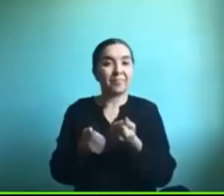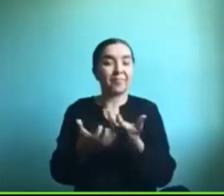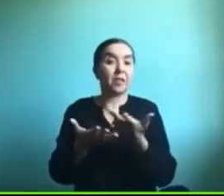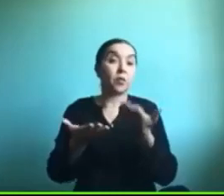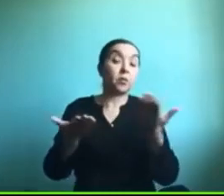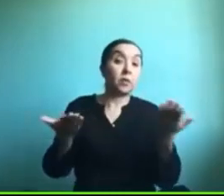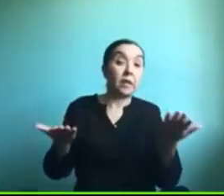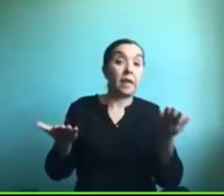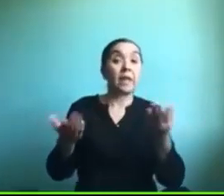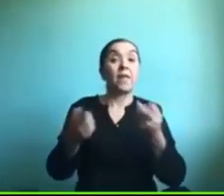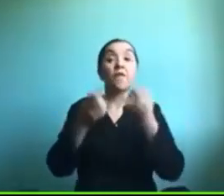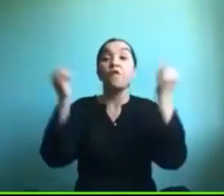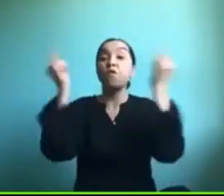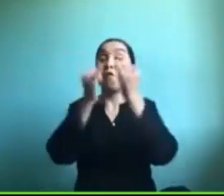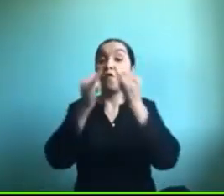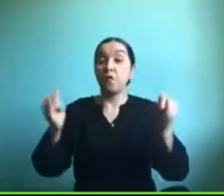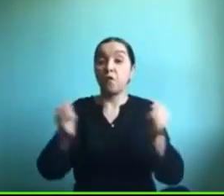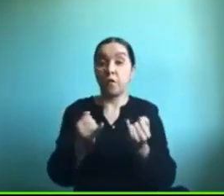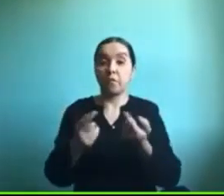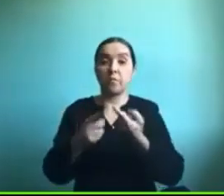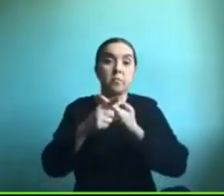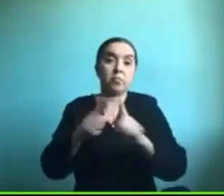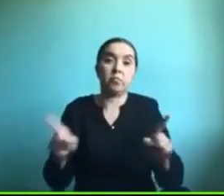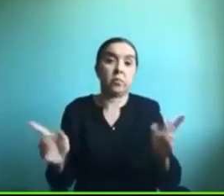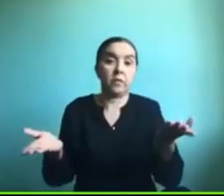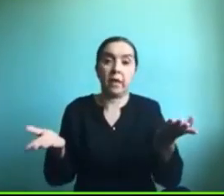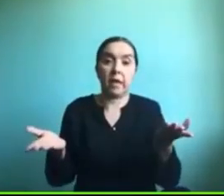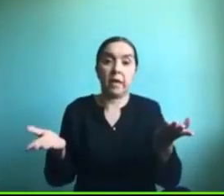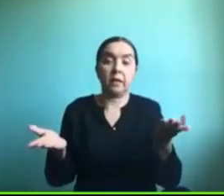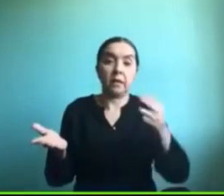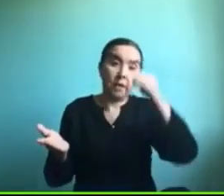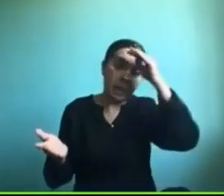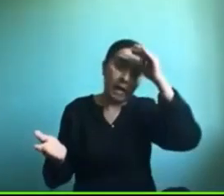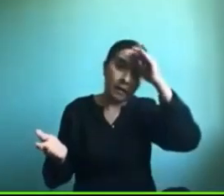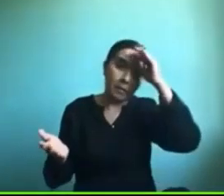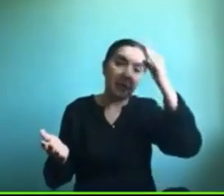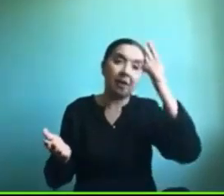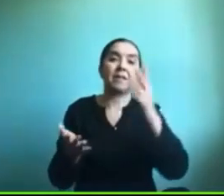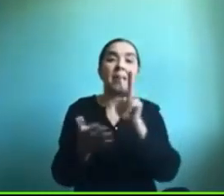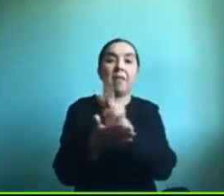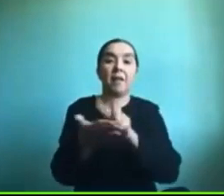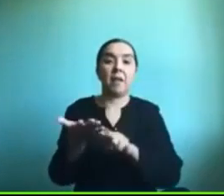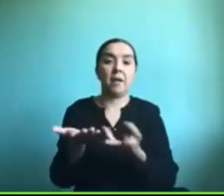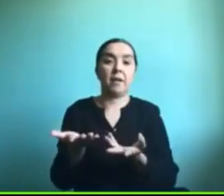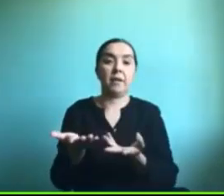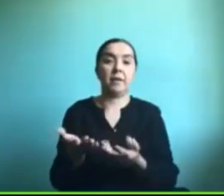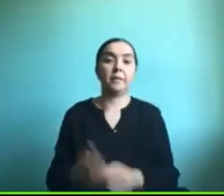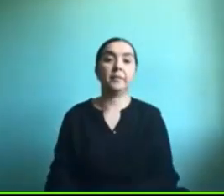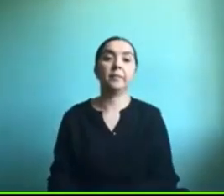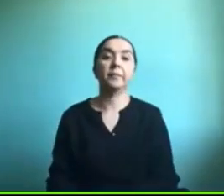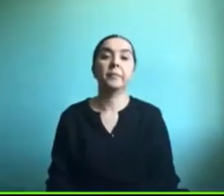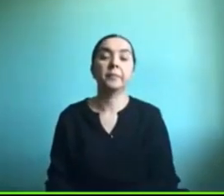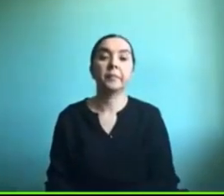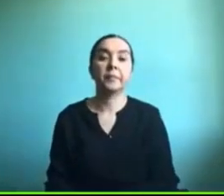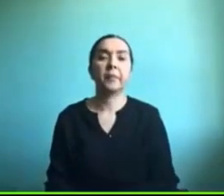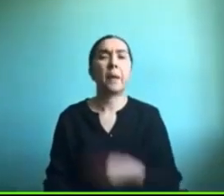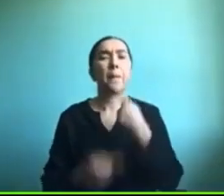distintas formas de de la experiencia de la lectura nos preguntan harto por